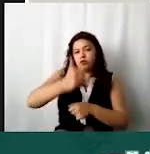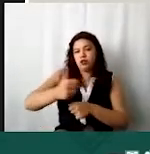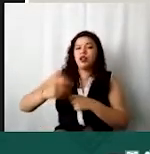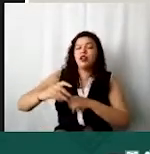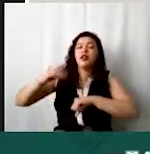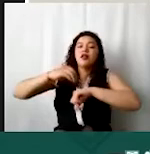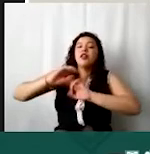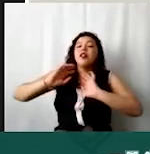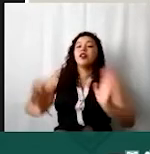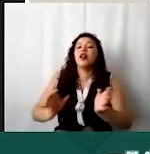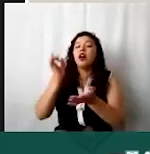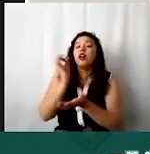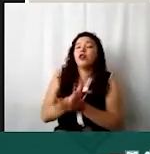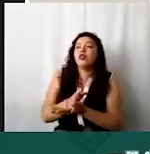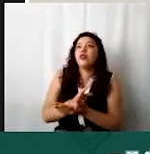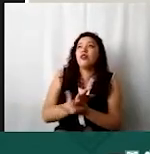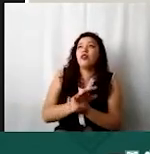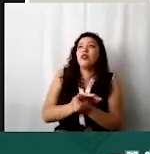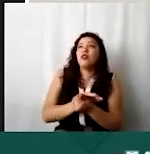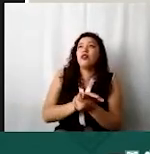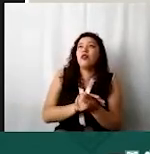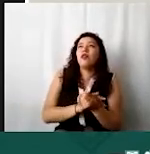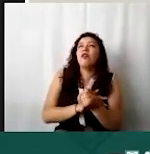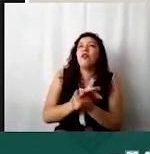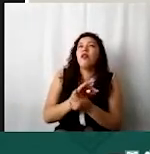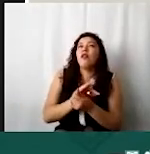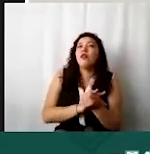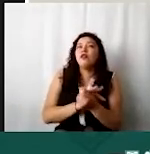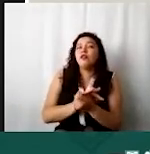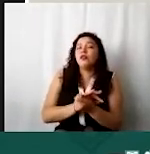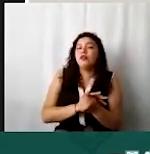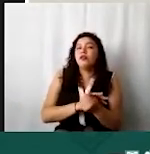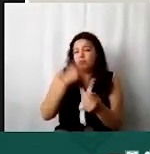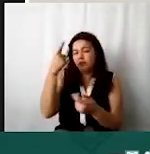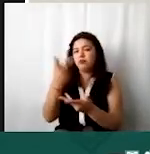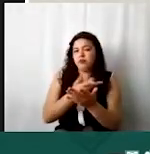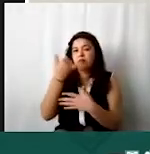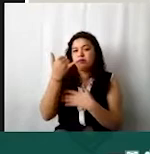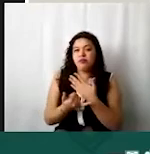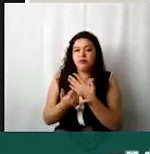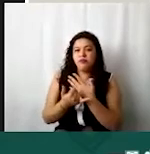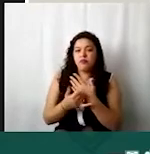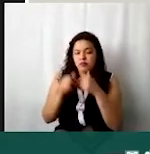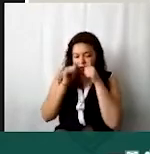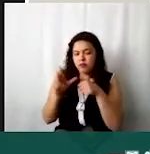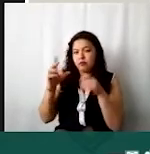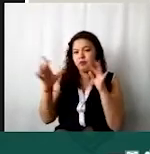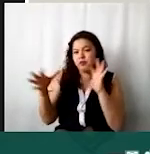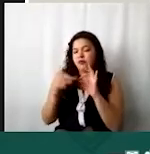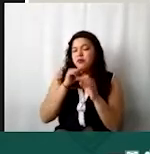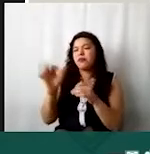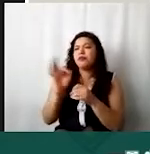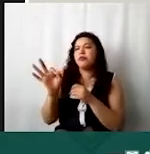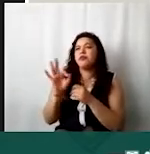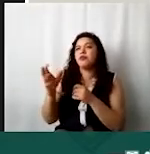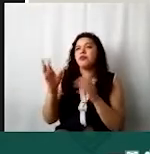solamente lo que no tenga que ver con su proyecto asistencial si por ejemplo tuvieran alguna